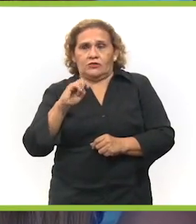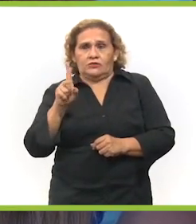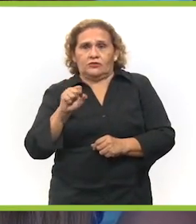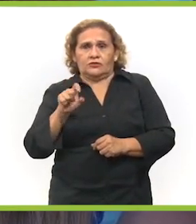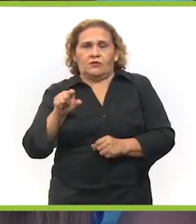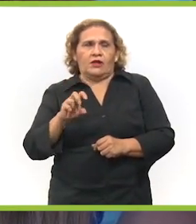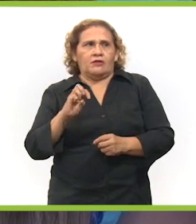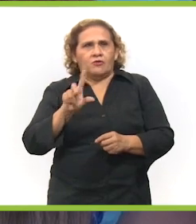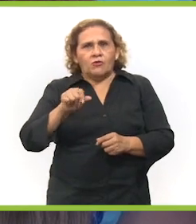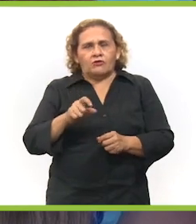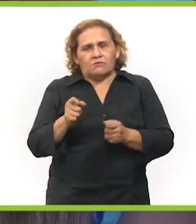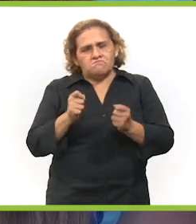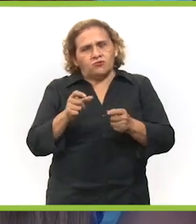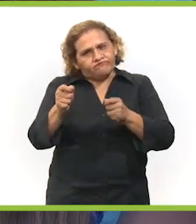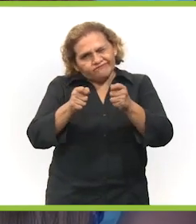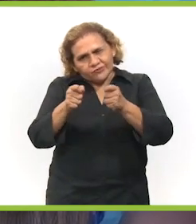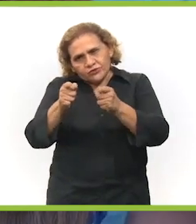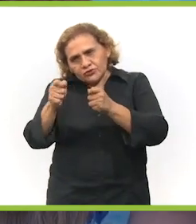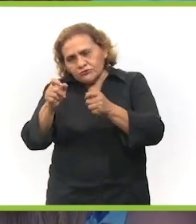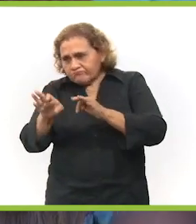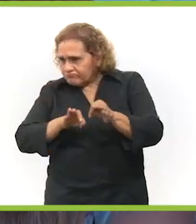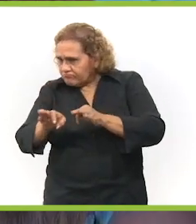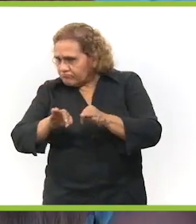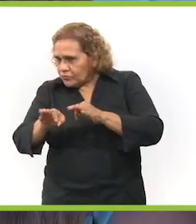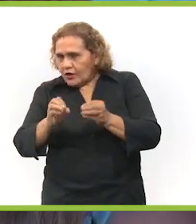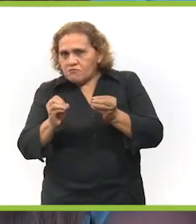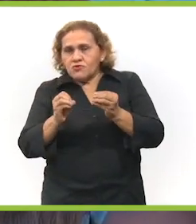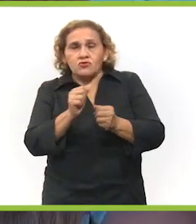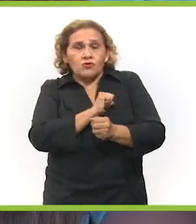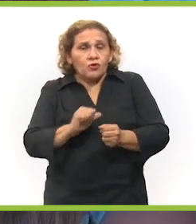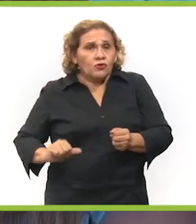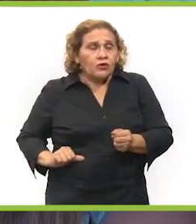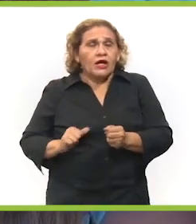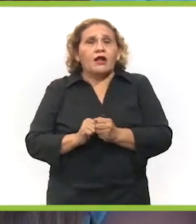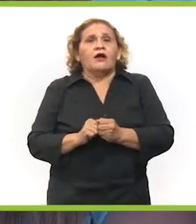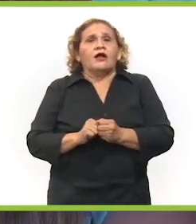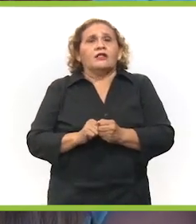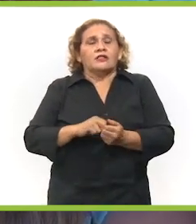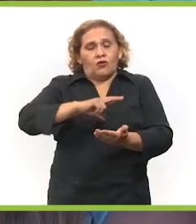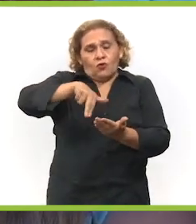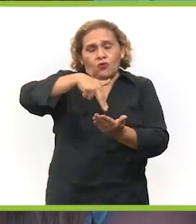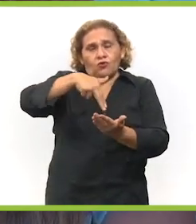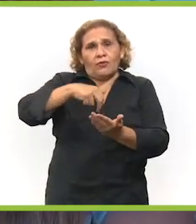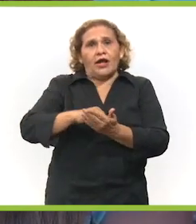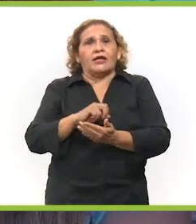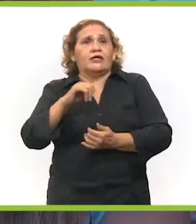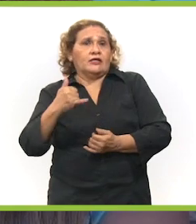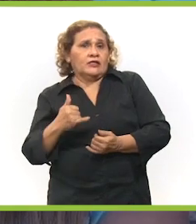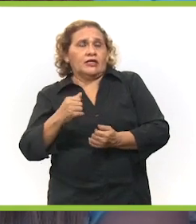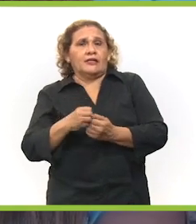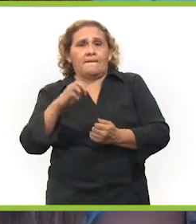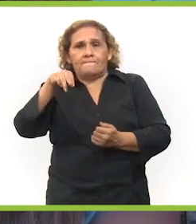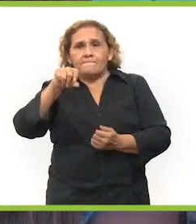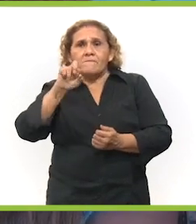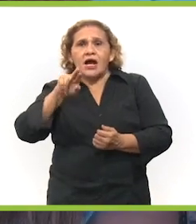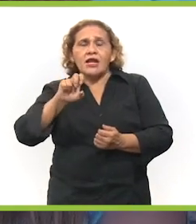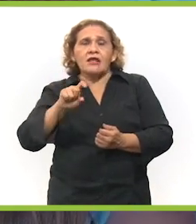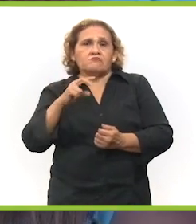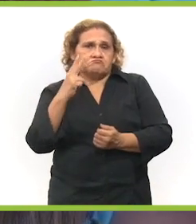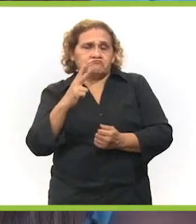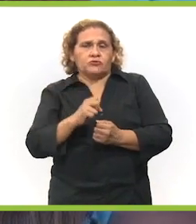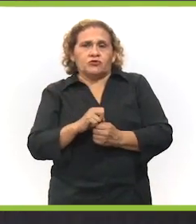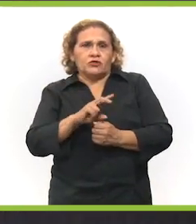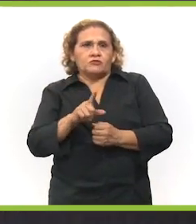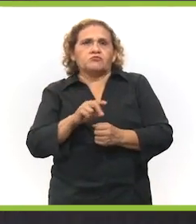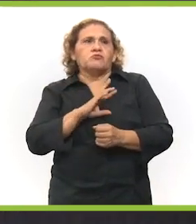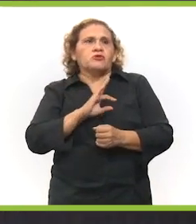dices, Valladolid e Isamal. Y bueno, después de muchas gestiones, de estar trabajando muy fuertemente con el alcalde de Junucmá, con Alberto Padrón, con el alcalde